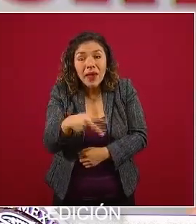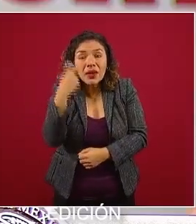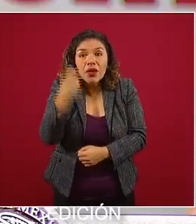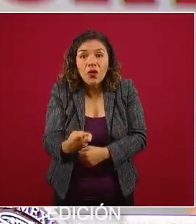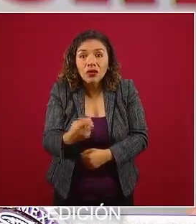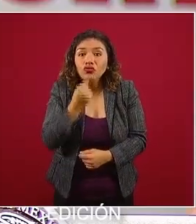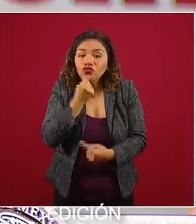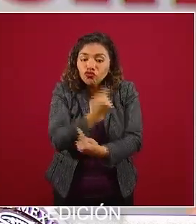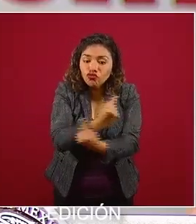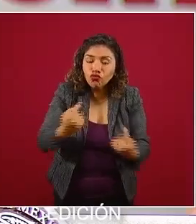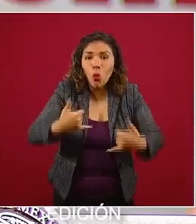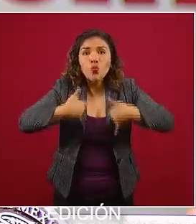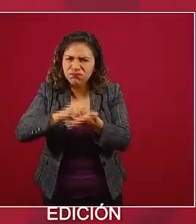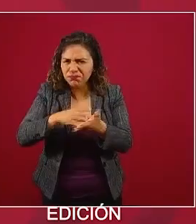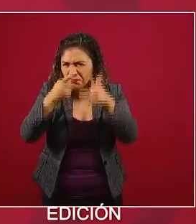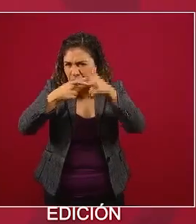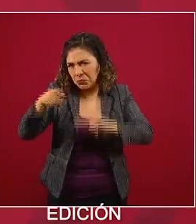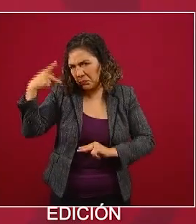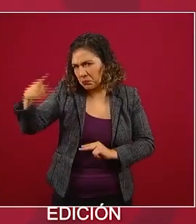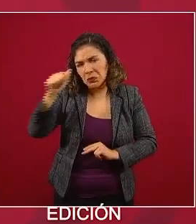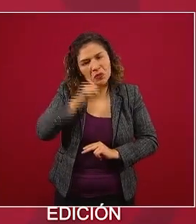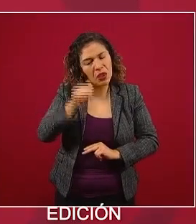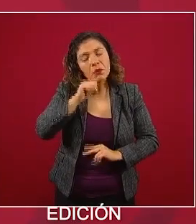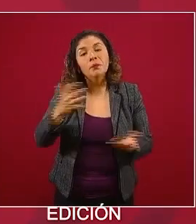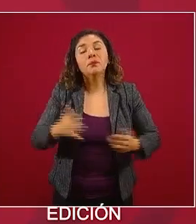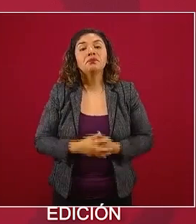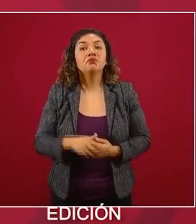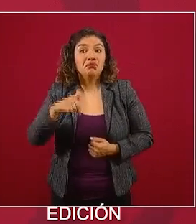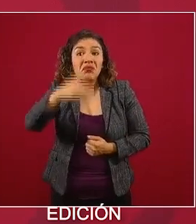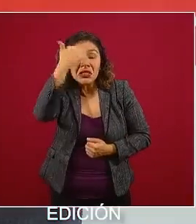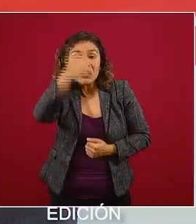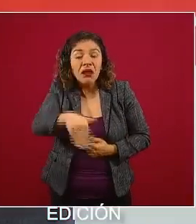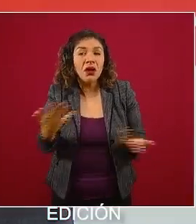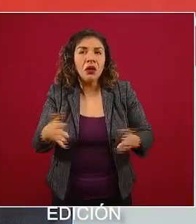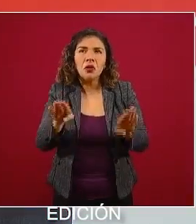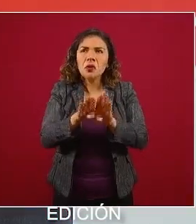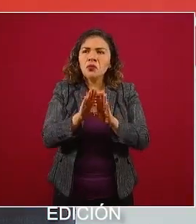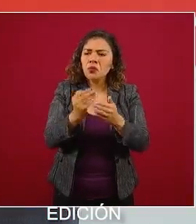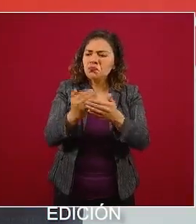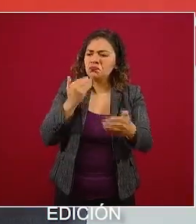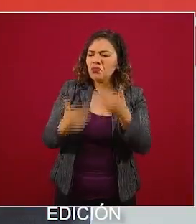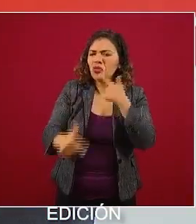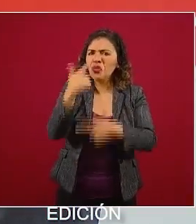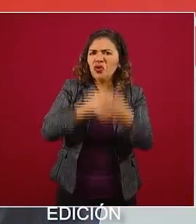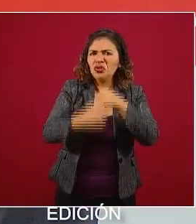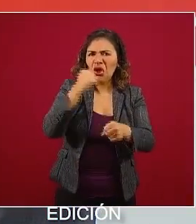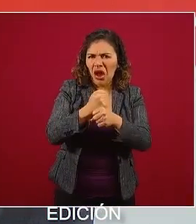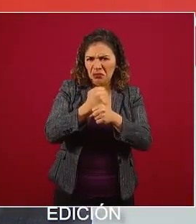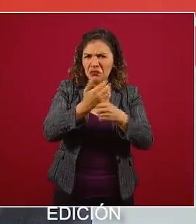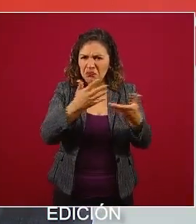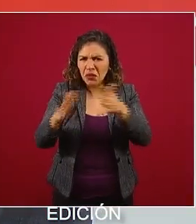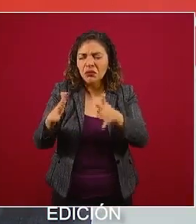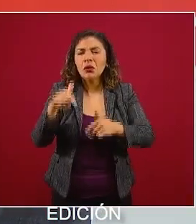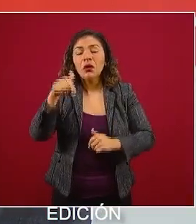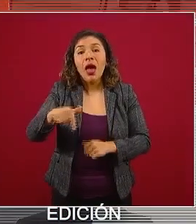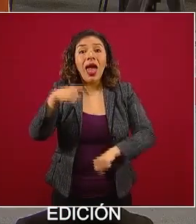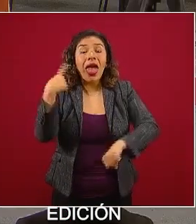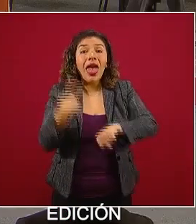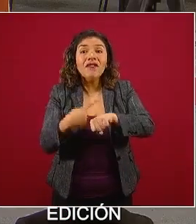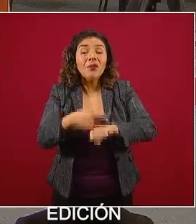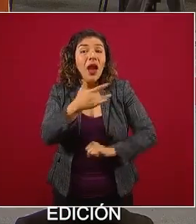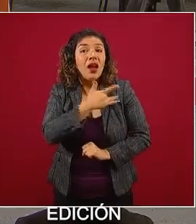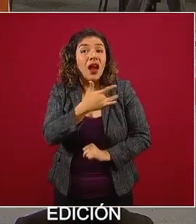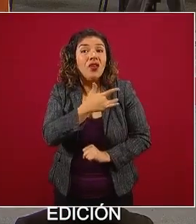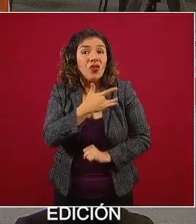niñez y en la juventud. Y sabemos que desde hace al menos 12 años la enfermedad